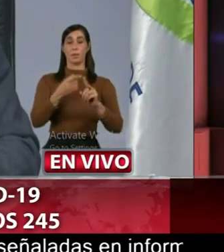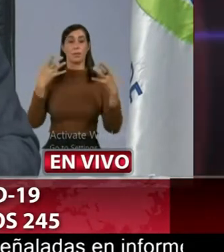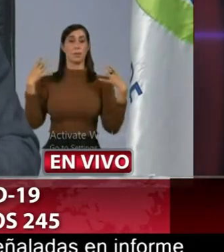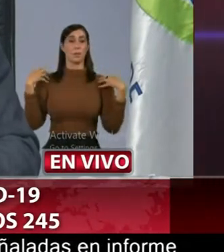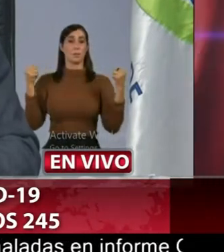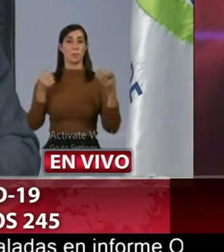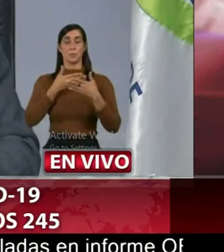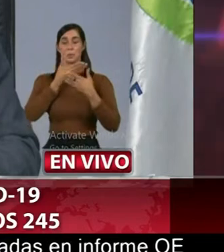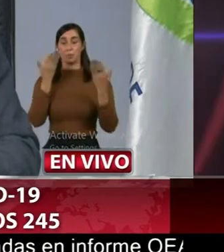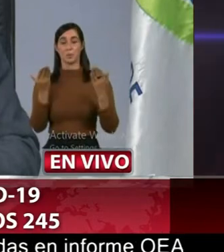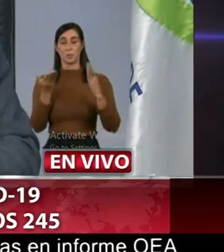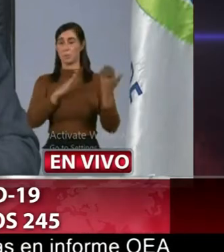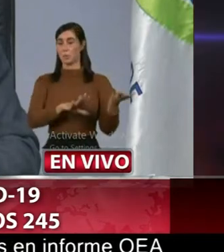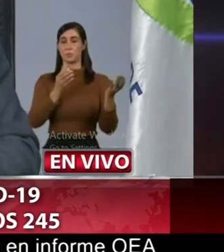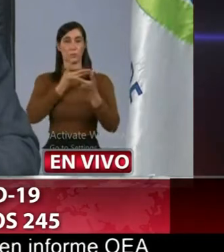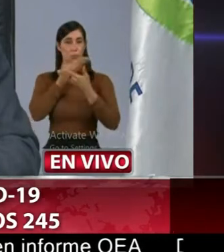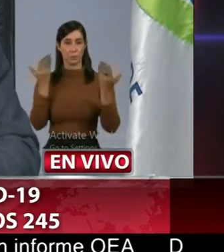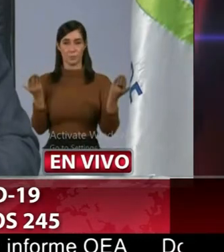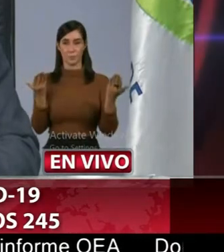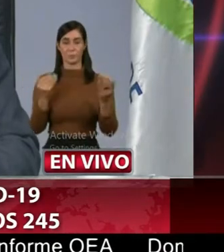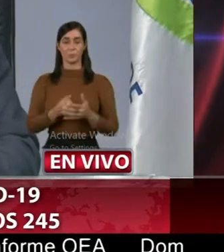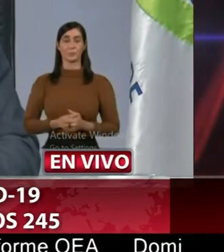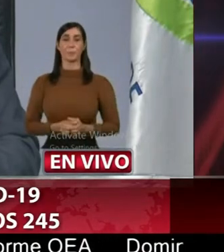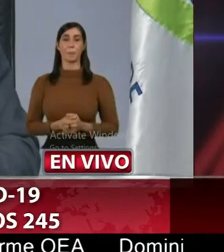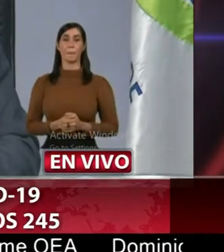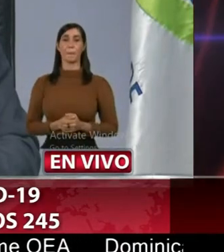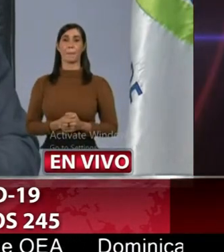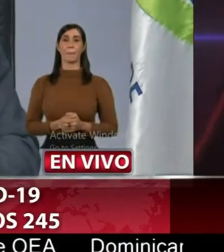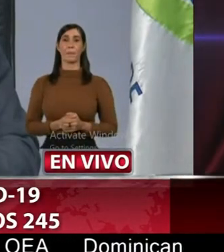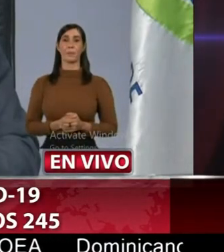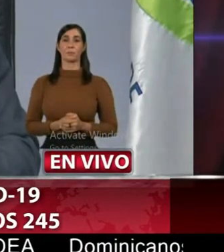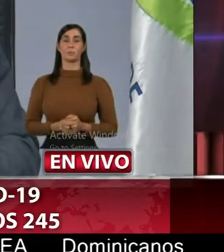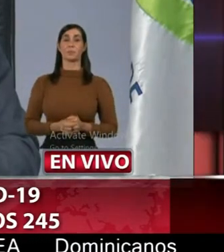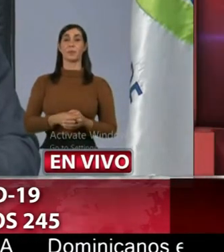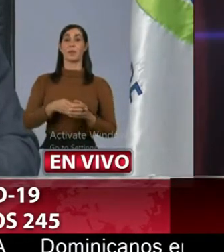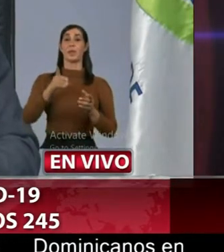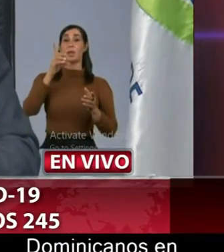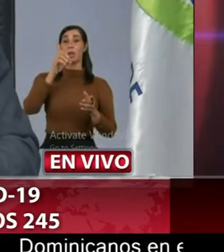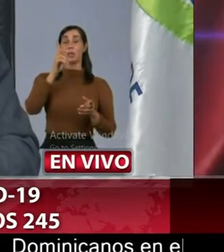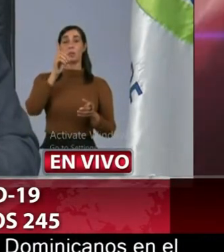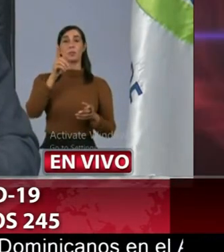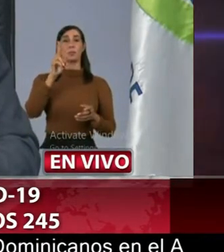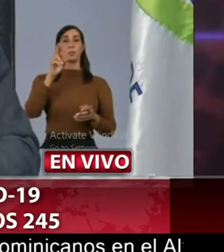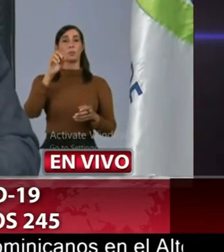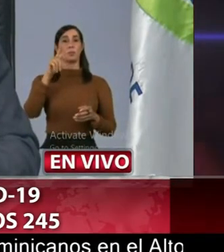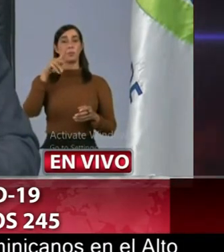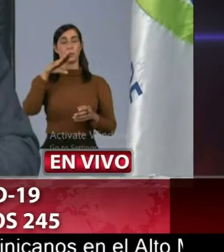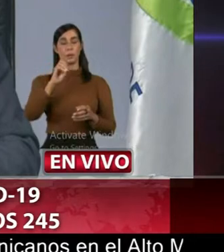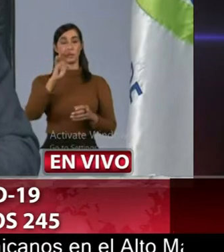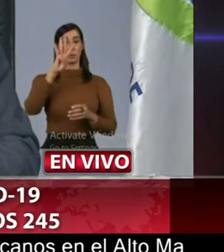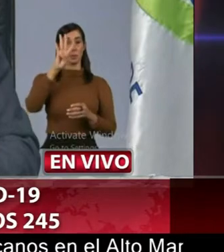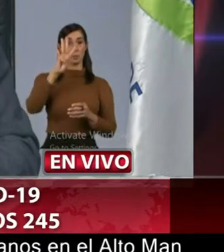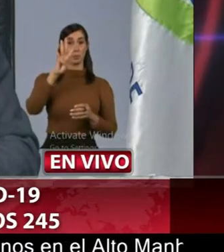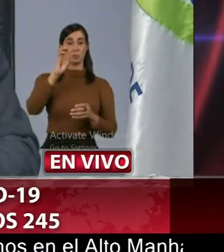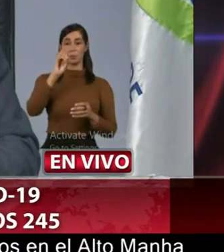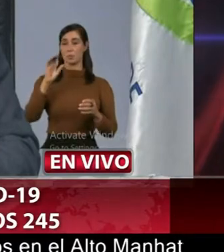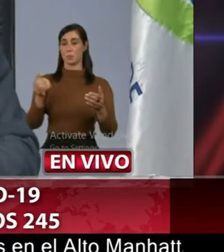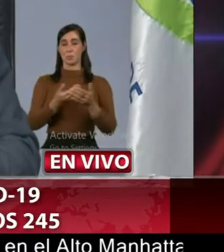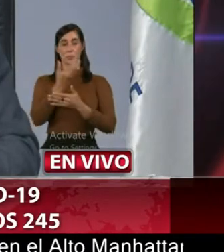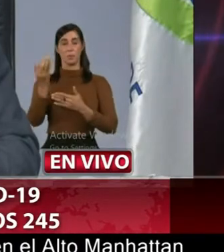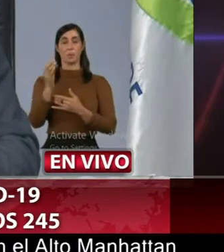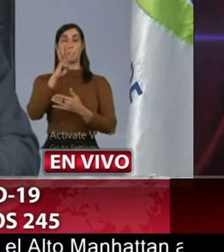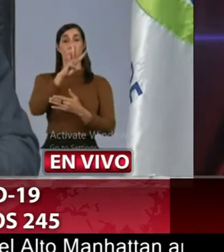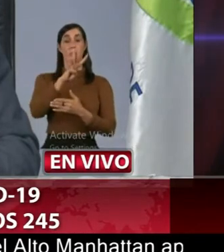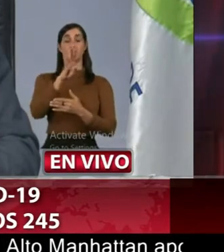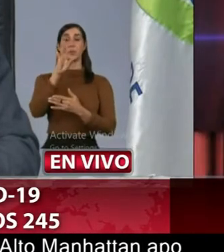recuperados cero fallecidos Duarte cero casos nuevos 486